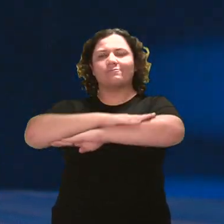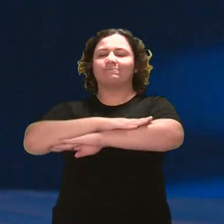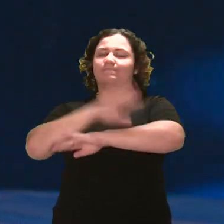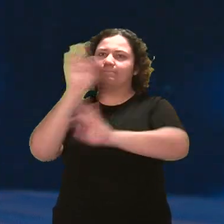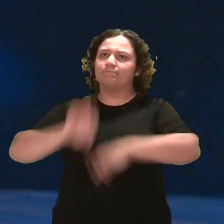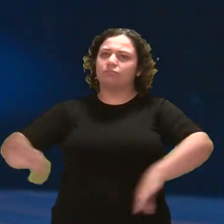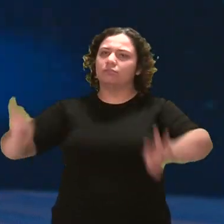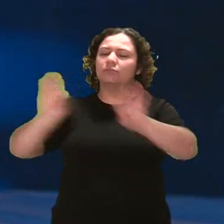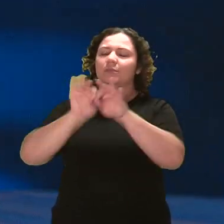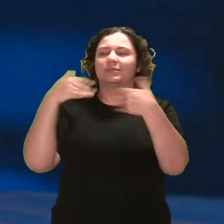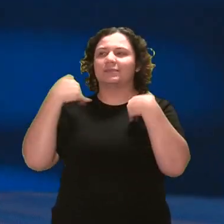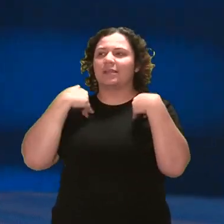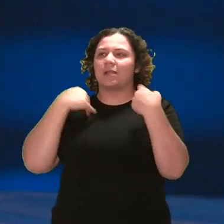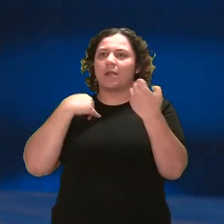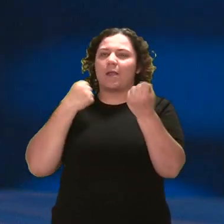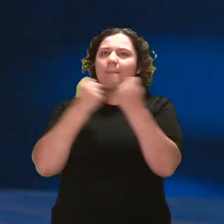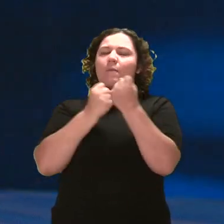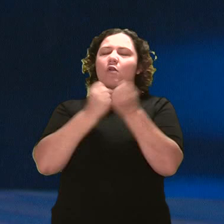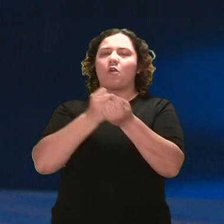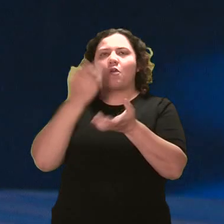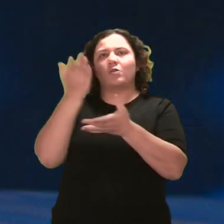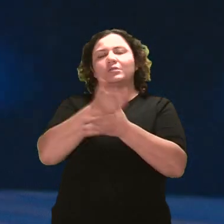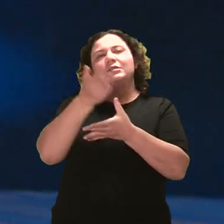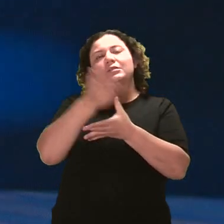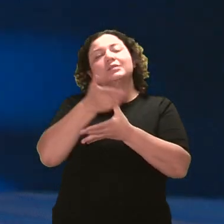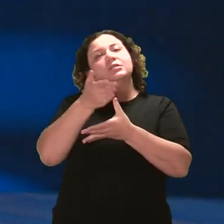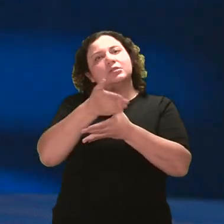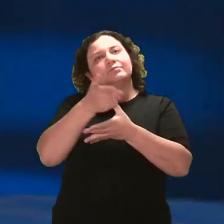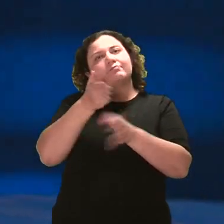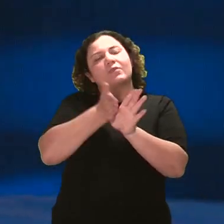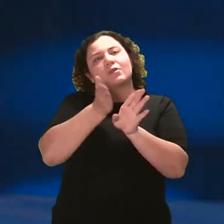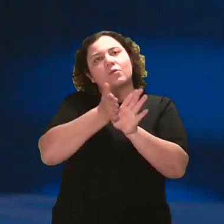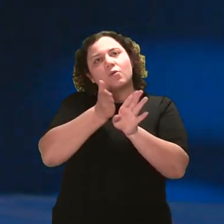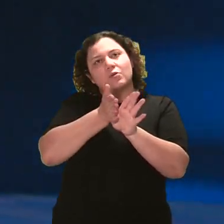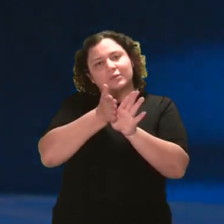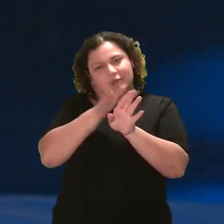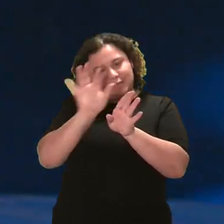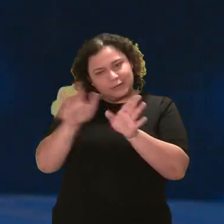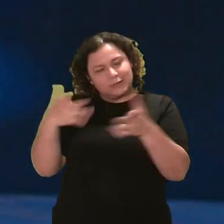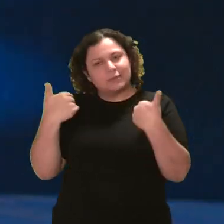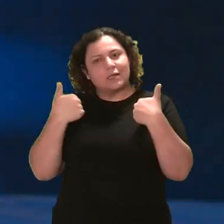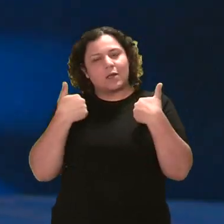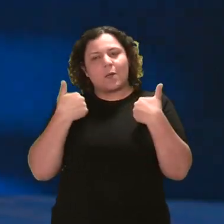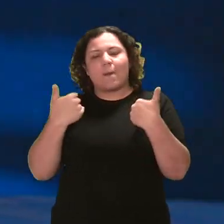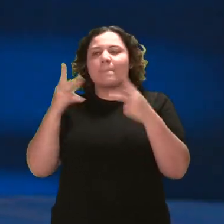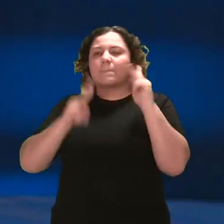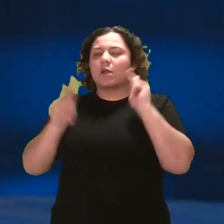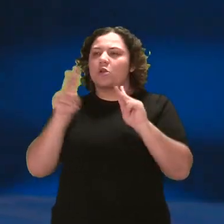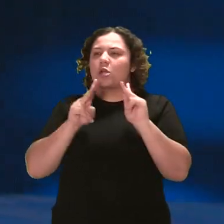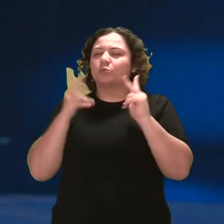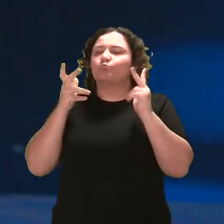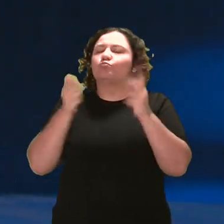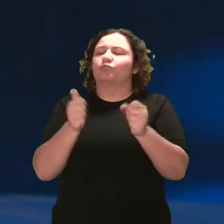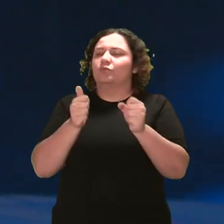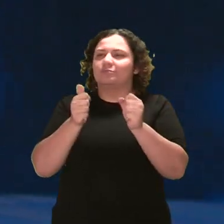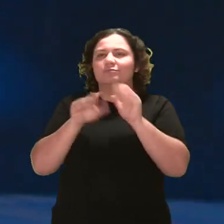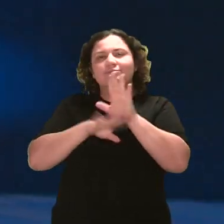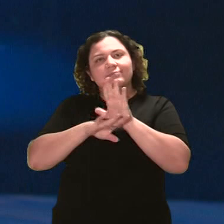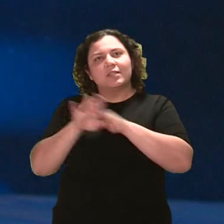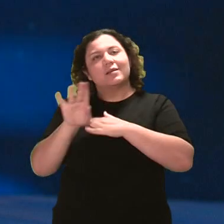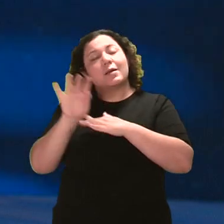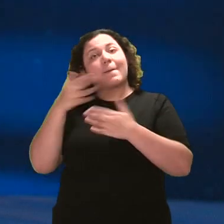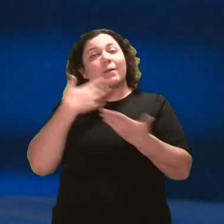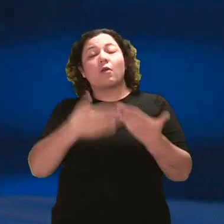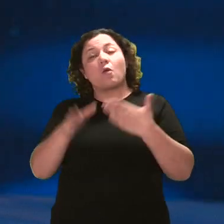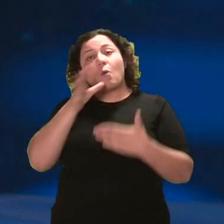psicológico desde temprana edad, así se forma un ciudadano muy saludable de manera integral y esto es bueno para los padres